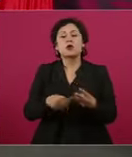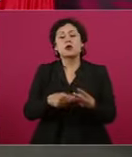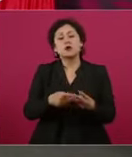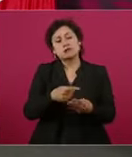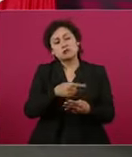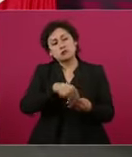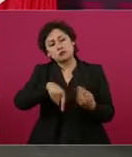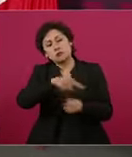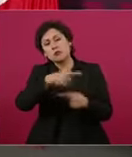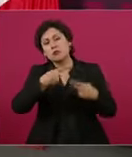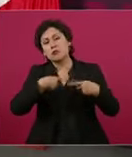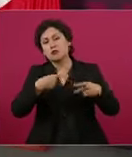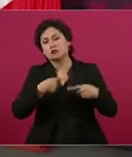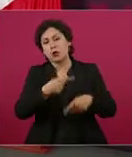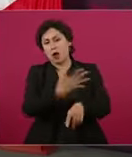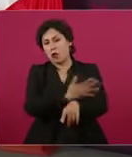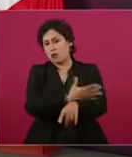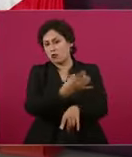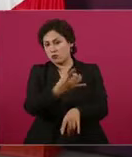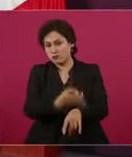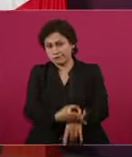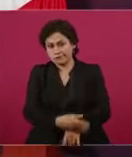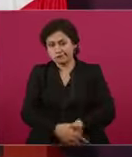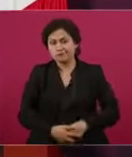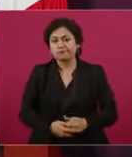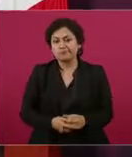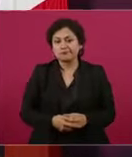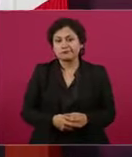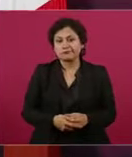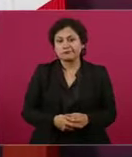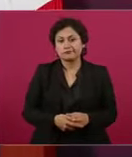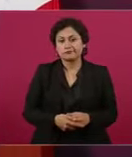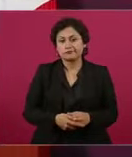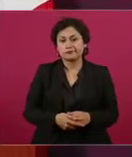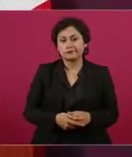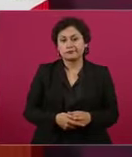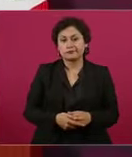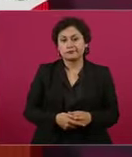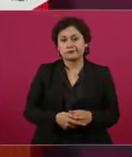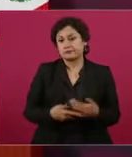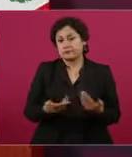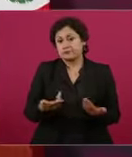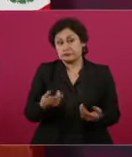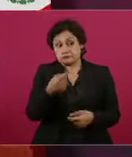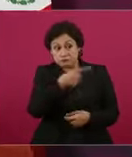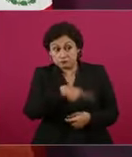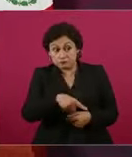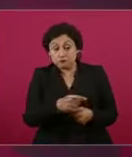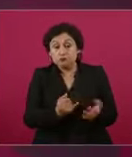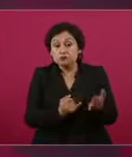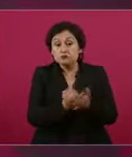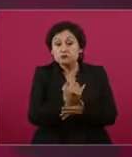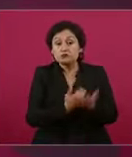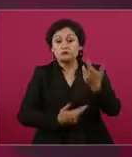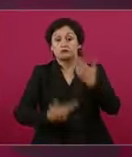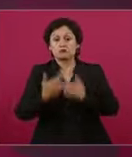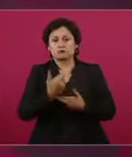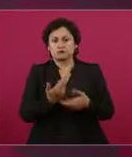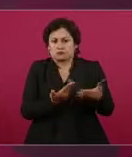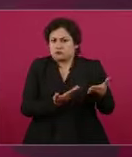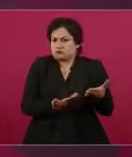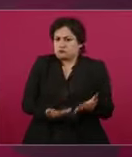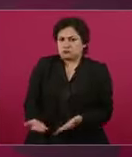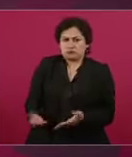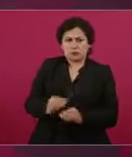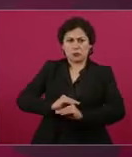y aquí tienen las puertas abiertas, nunca se les han